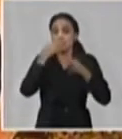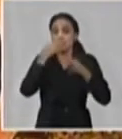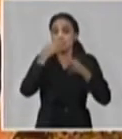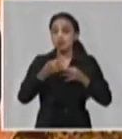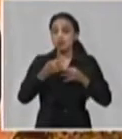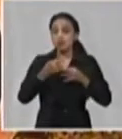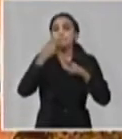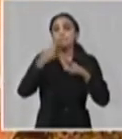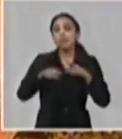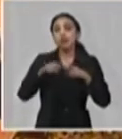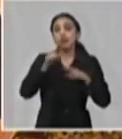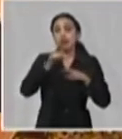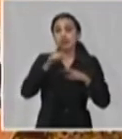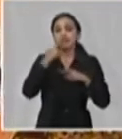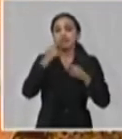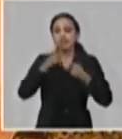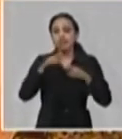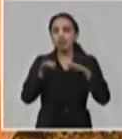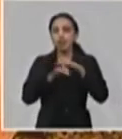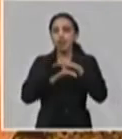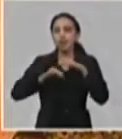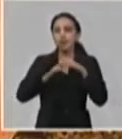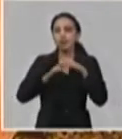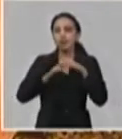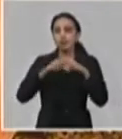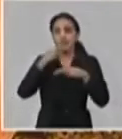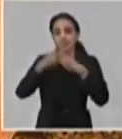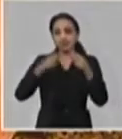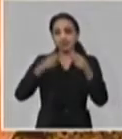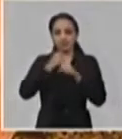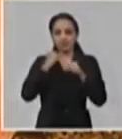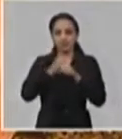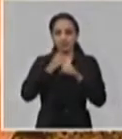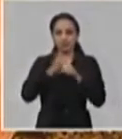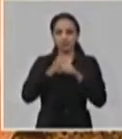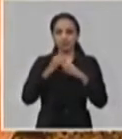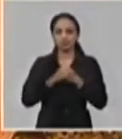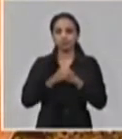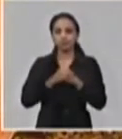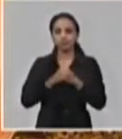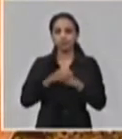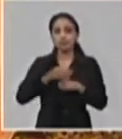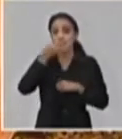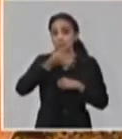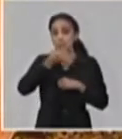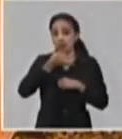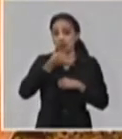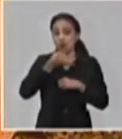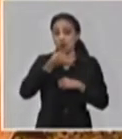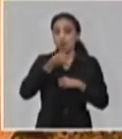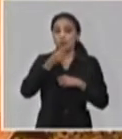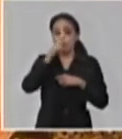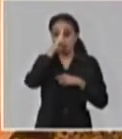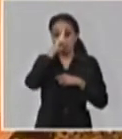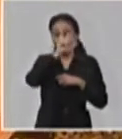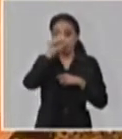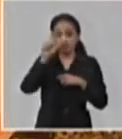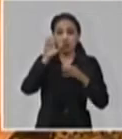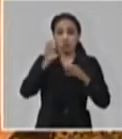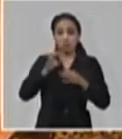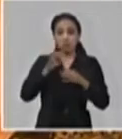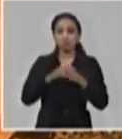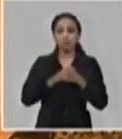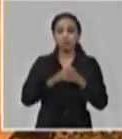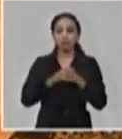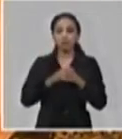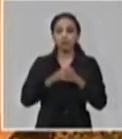sobre esa base sería el tránsito que haría en el sistema. Se ha explicado también que se han decidido los centros de hospitales